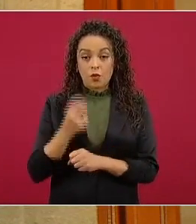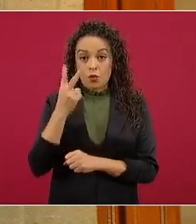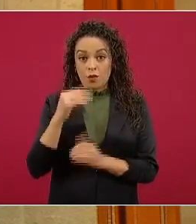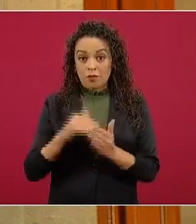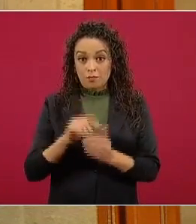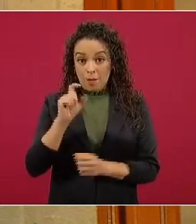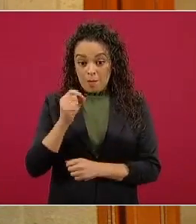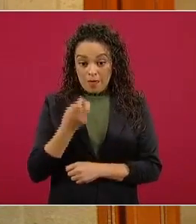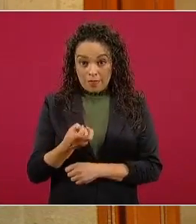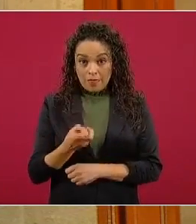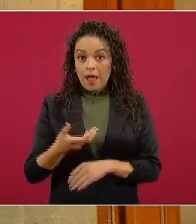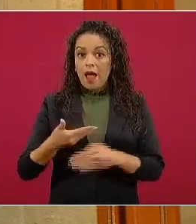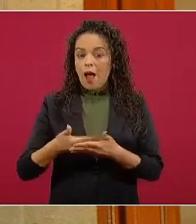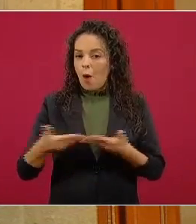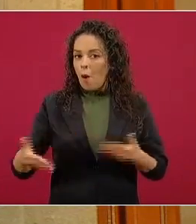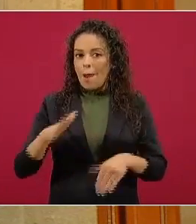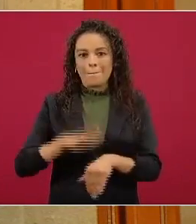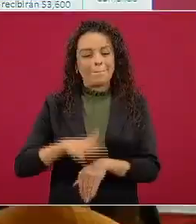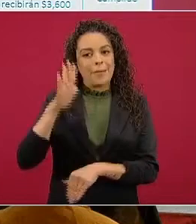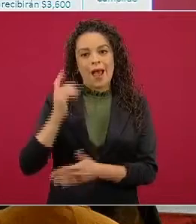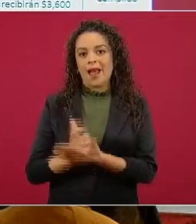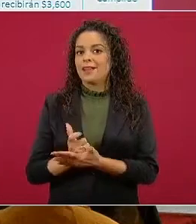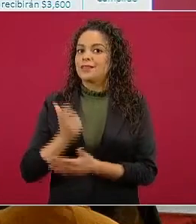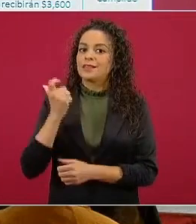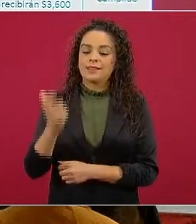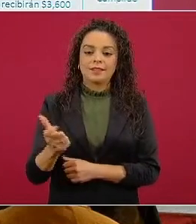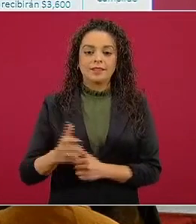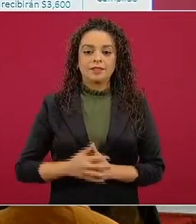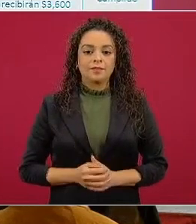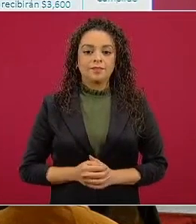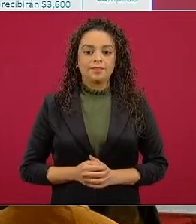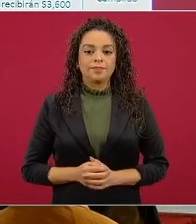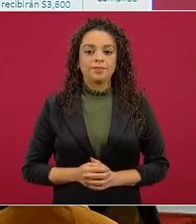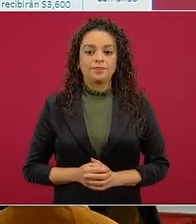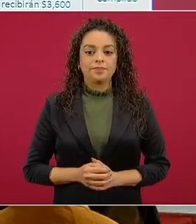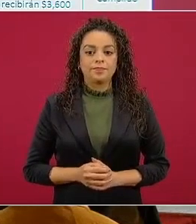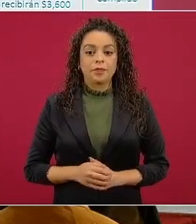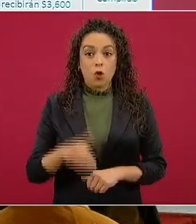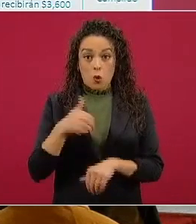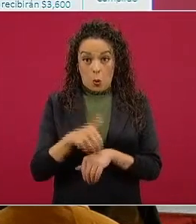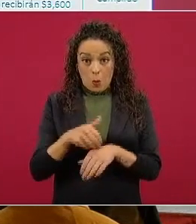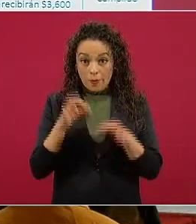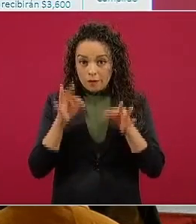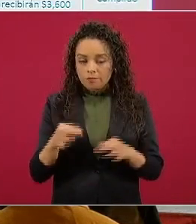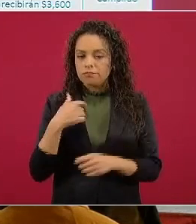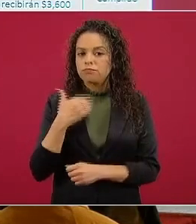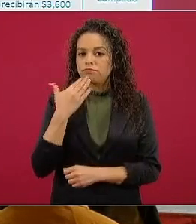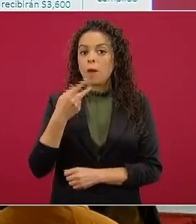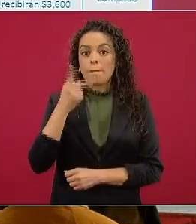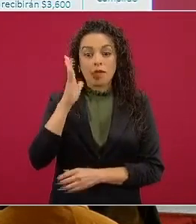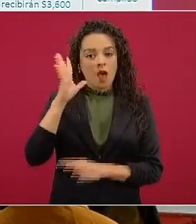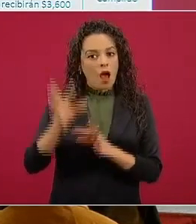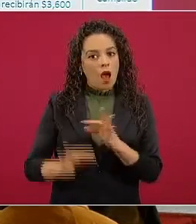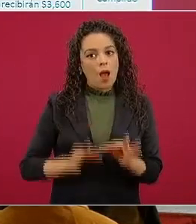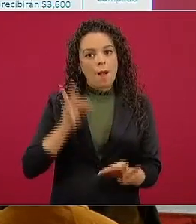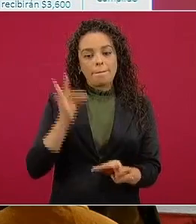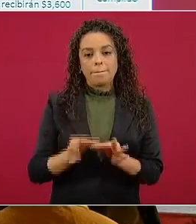ahora. No tengo la cifra exacta, pero cumplimos